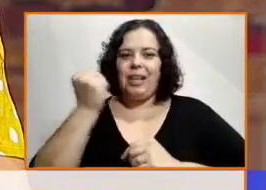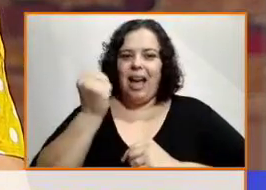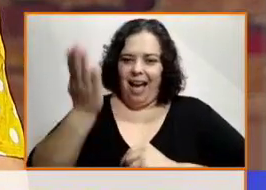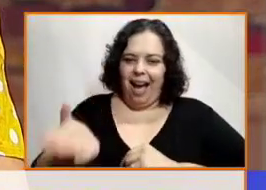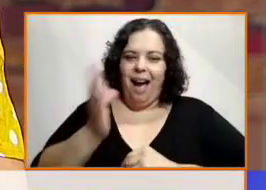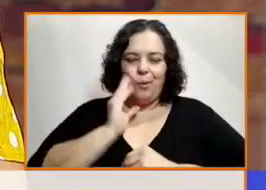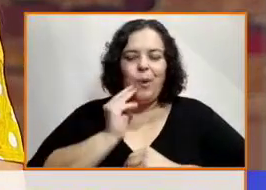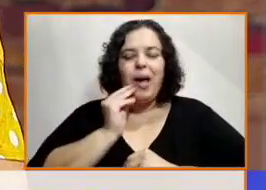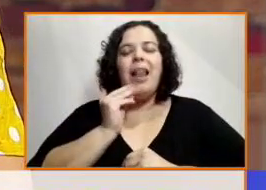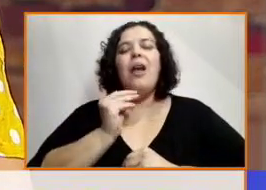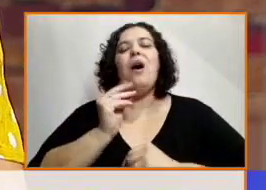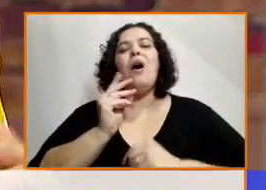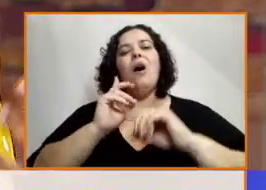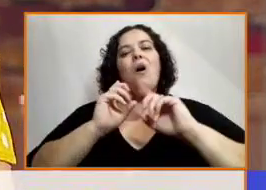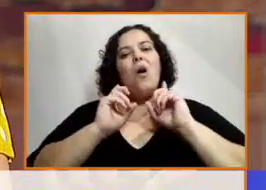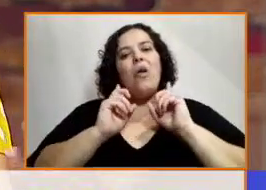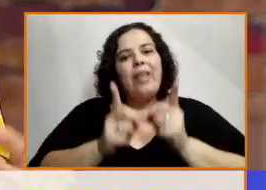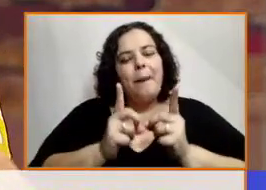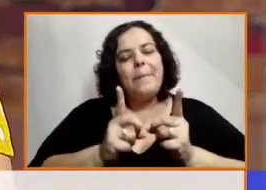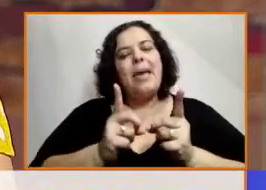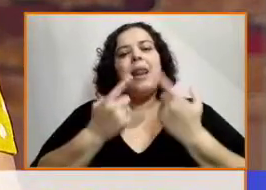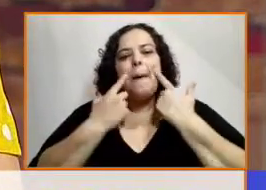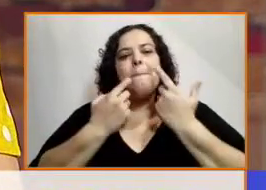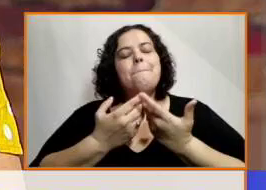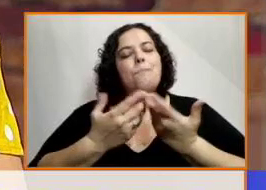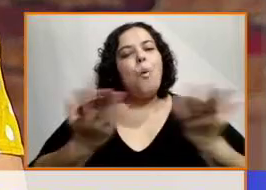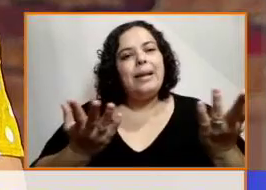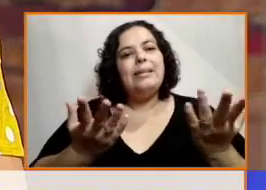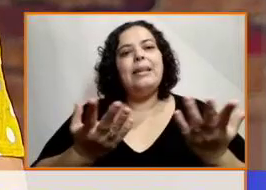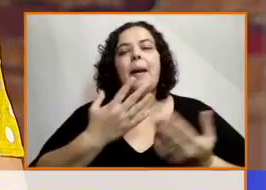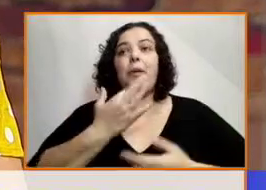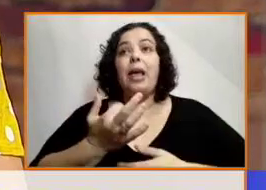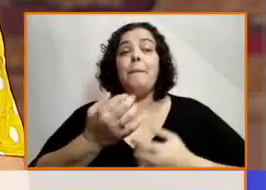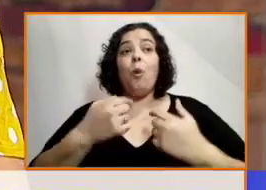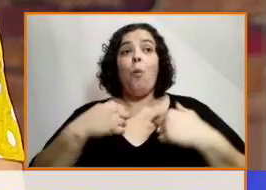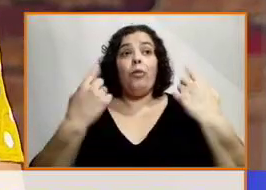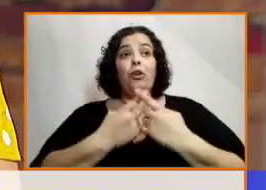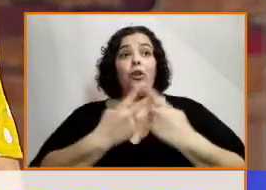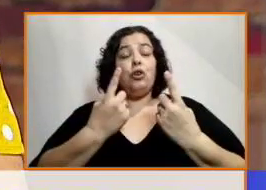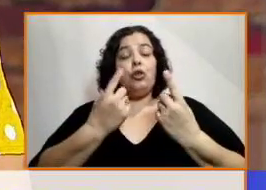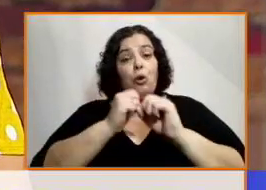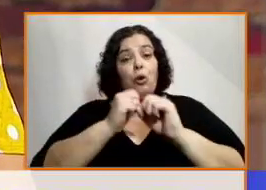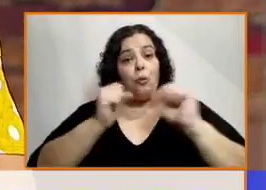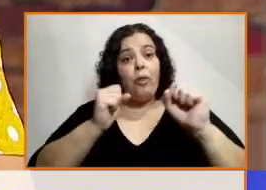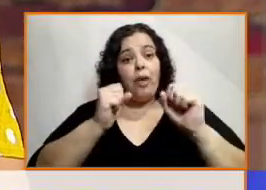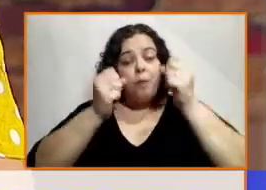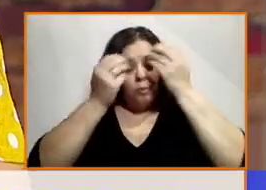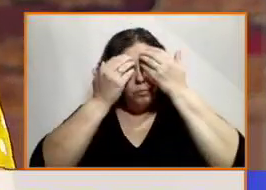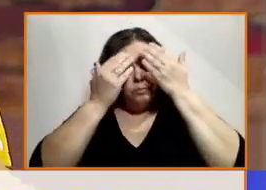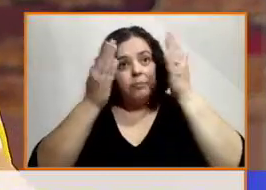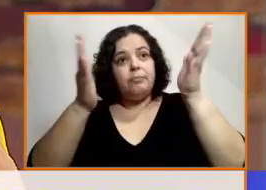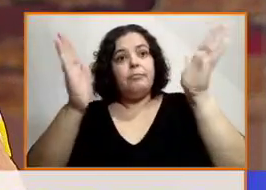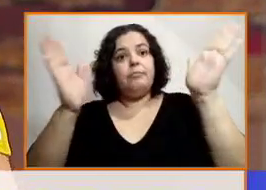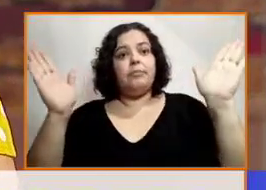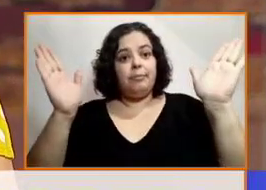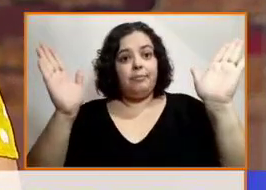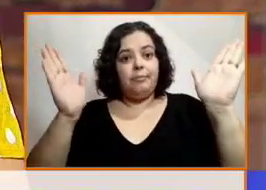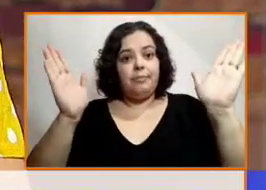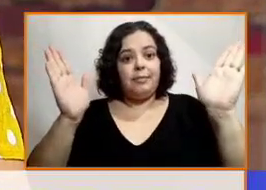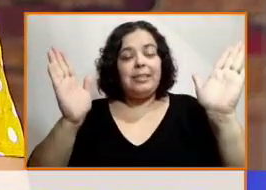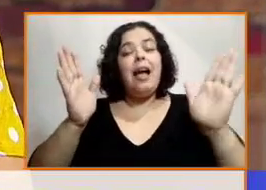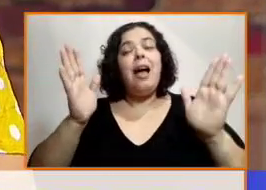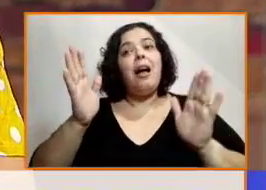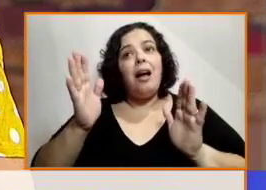tenemos una mirada un poco más macro, descubrimos que lo que nosotros pensamos que nos hace felices no es tan así,